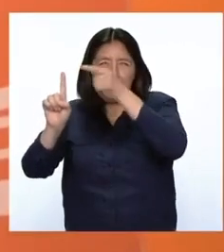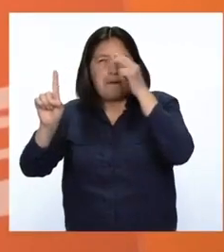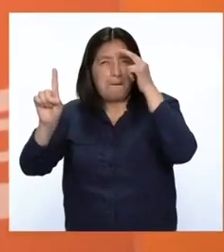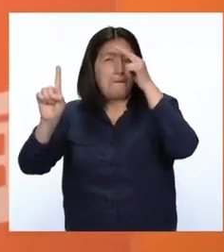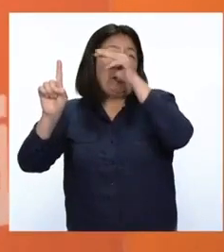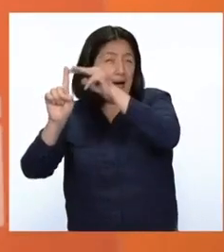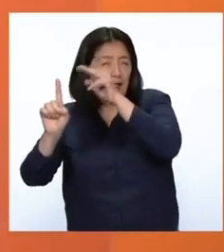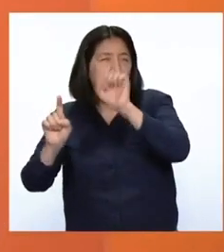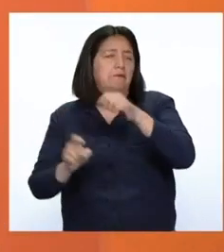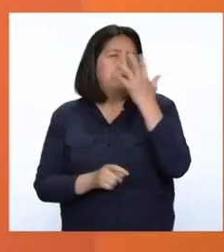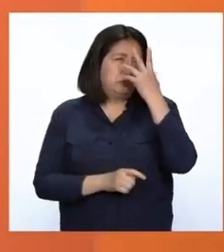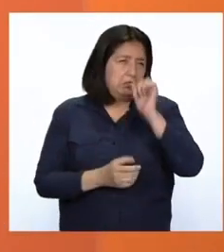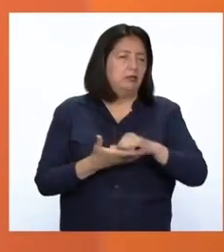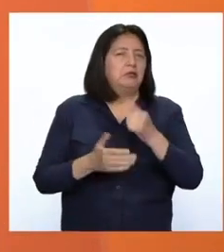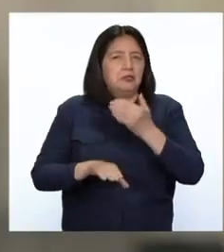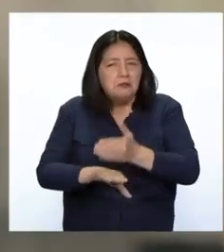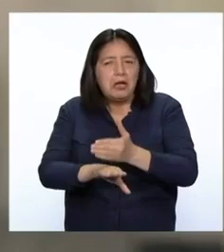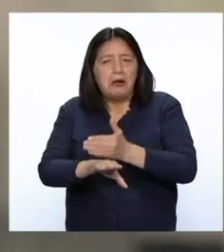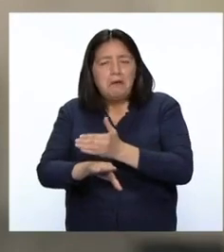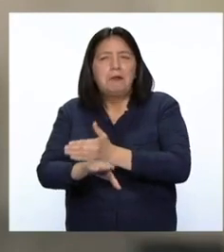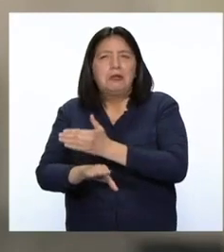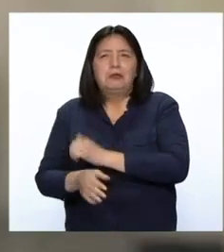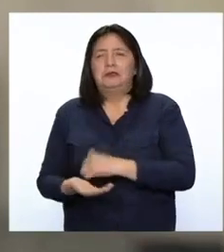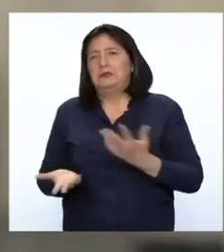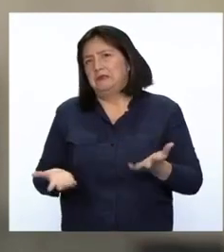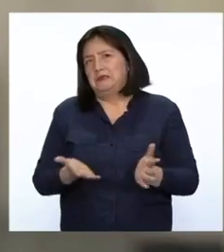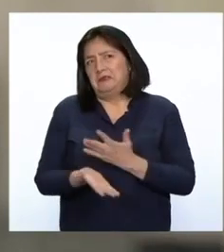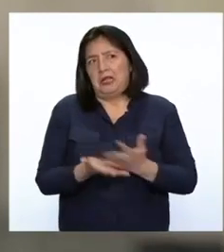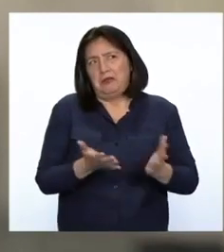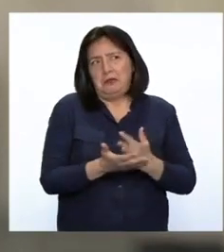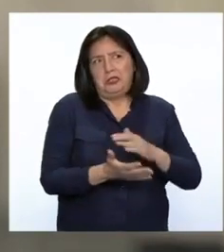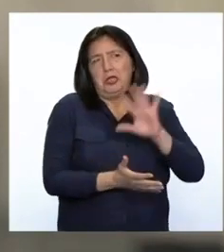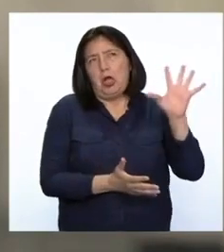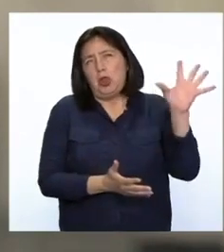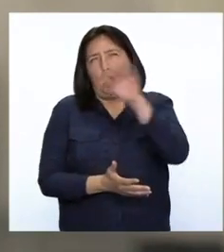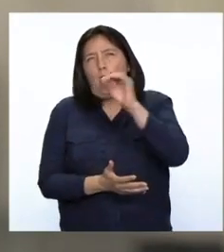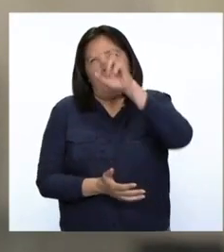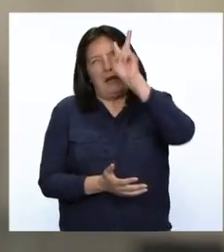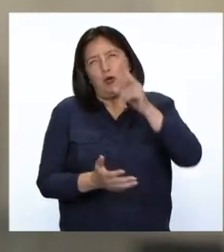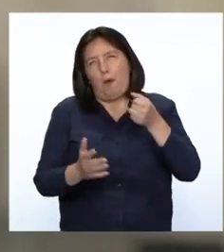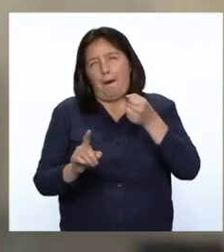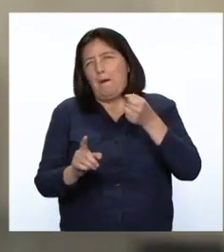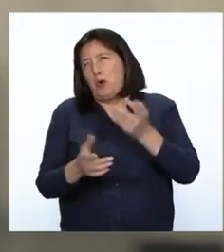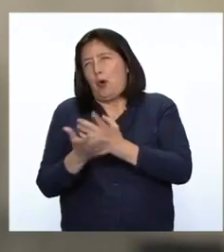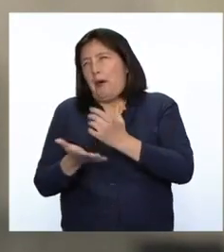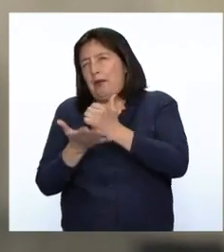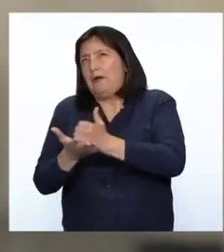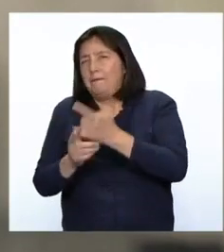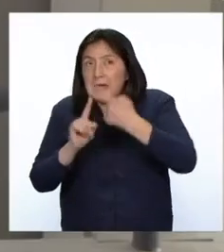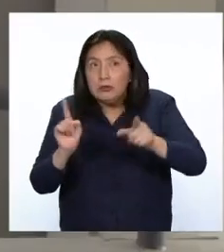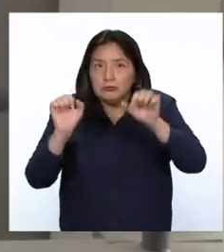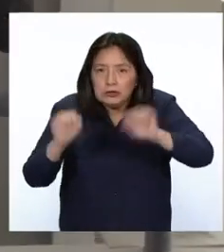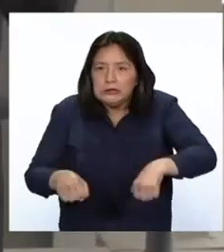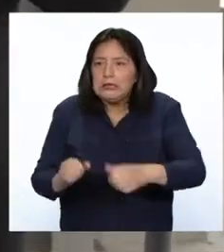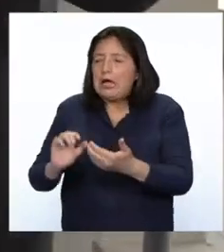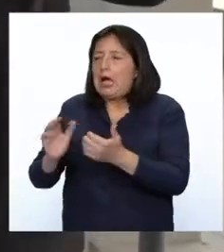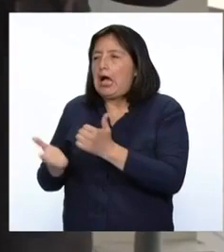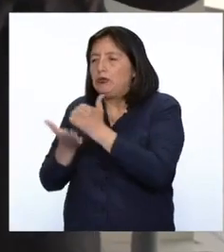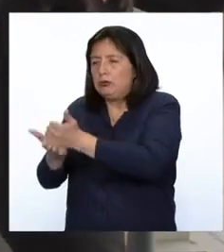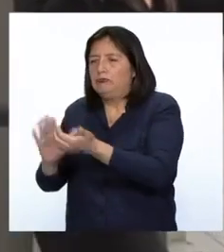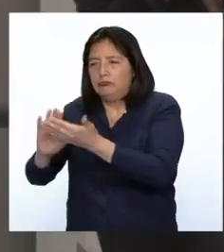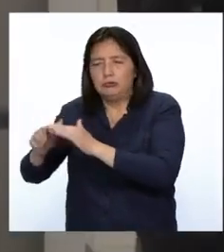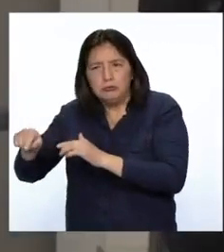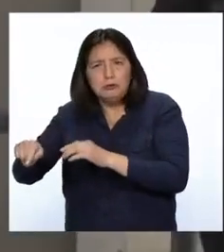porque se ve si se pasa avanzando. No haremos un impacto en todo el Perú pero que contar que haremos en una comunidad y muchos,